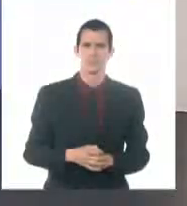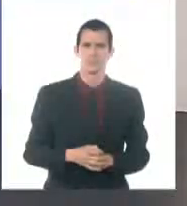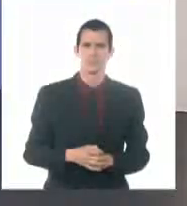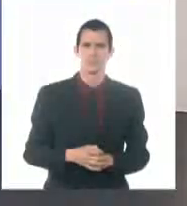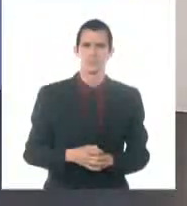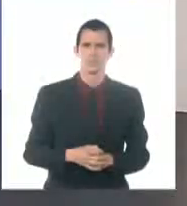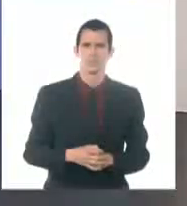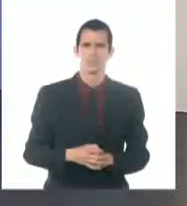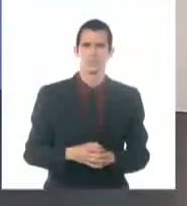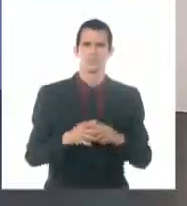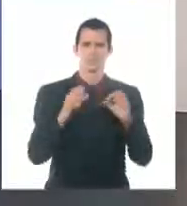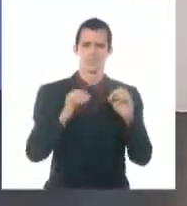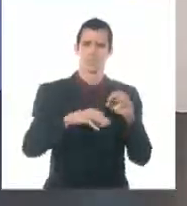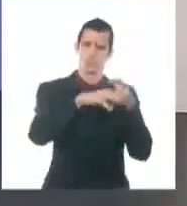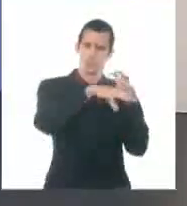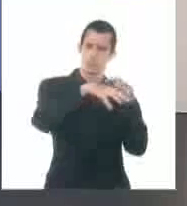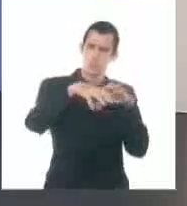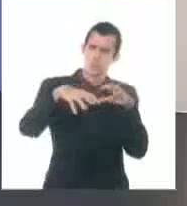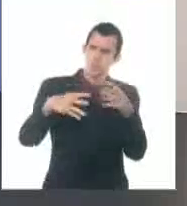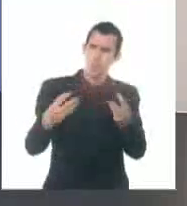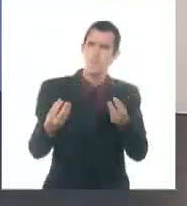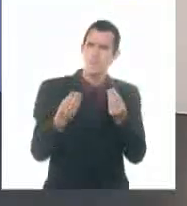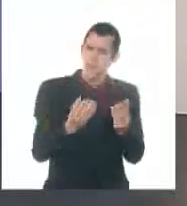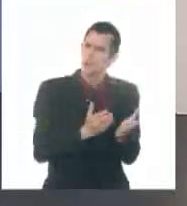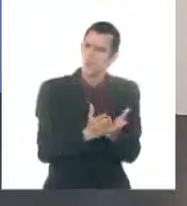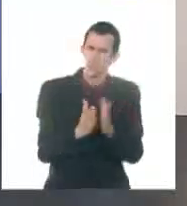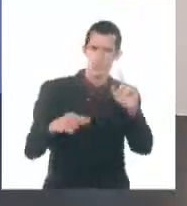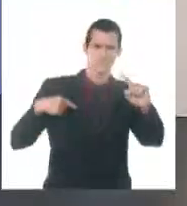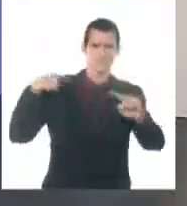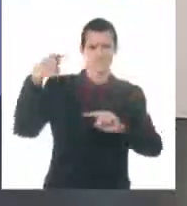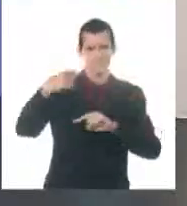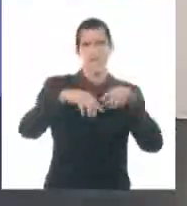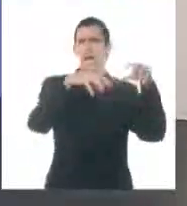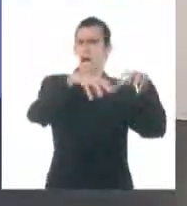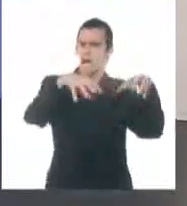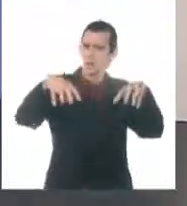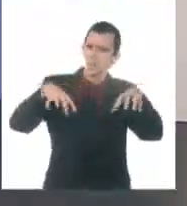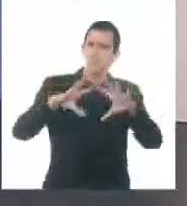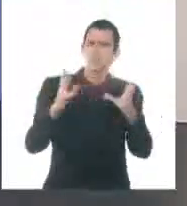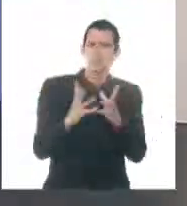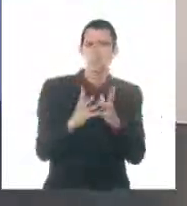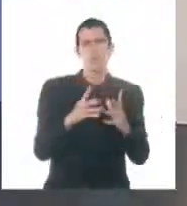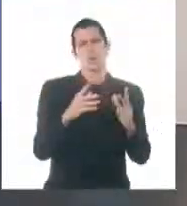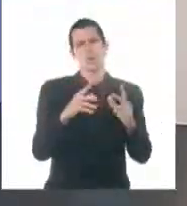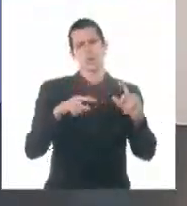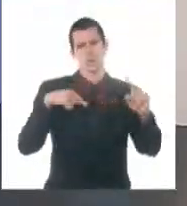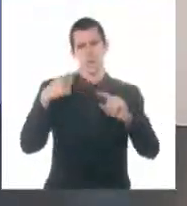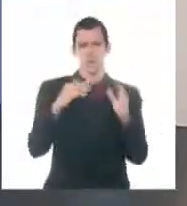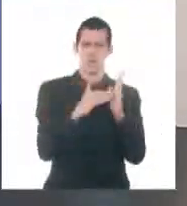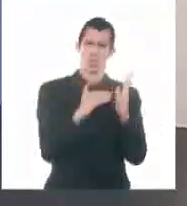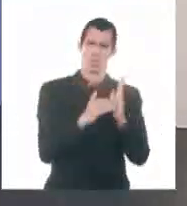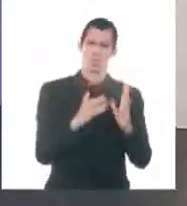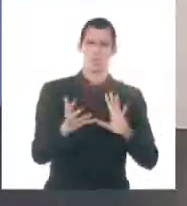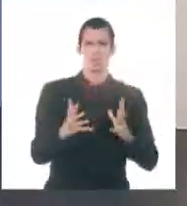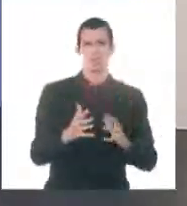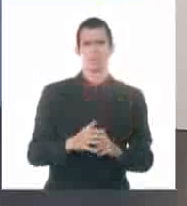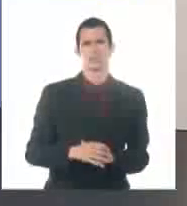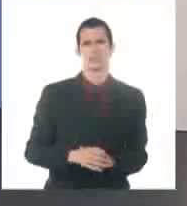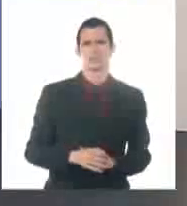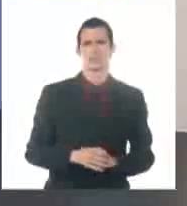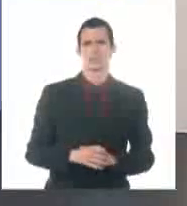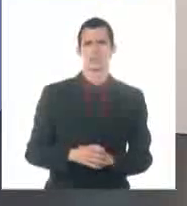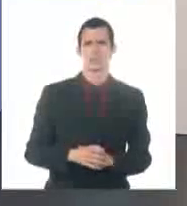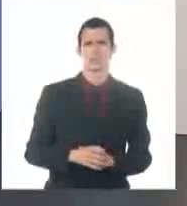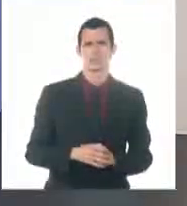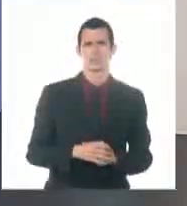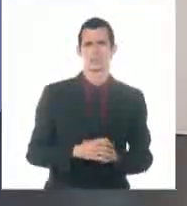todavía influyendo sobre la parte occidental, donde puede producir algún chubasco aislado durante la próxima jornada. En el resto del país, las condiciones van a